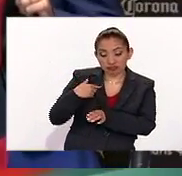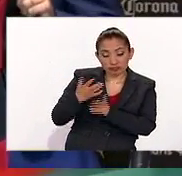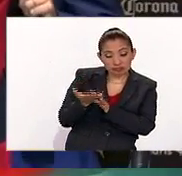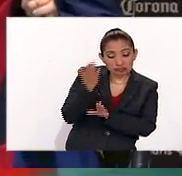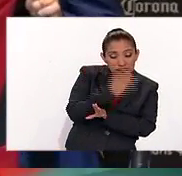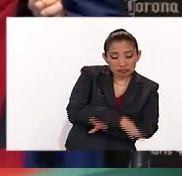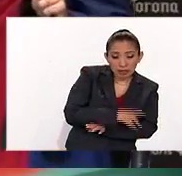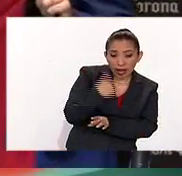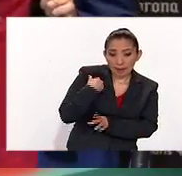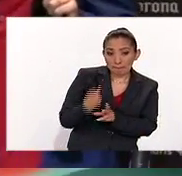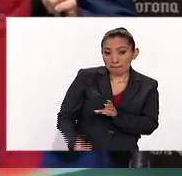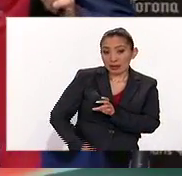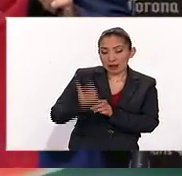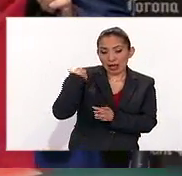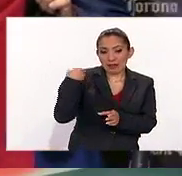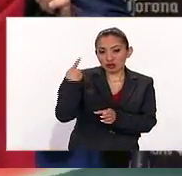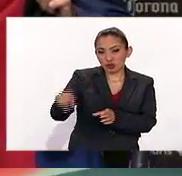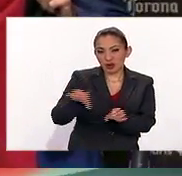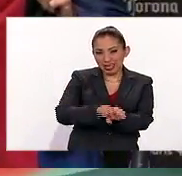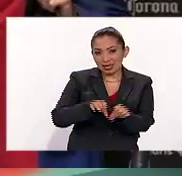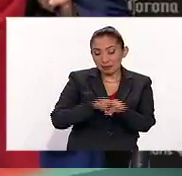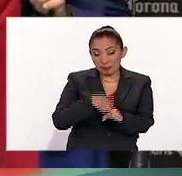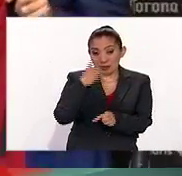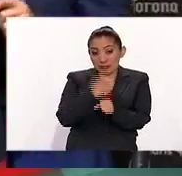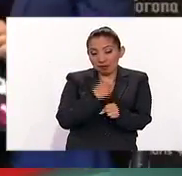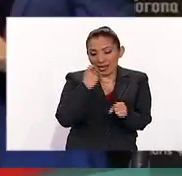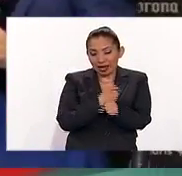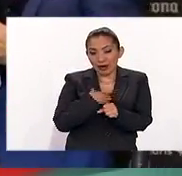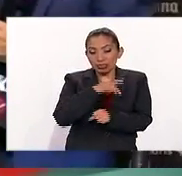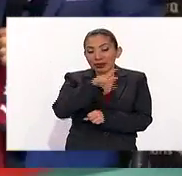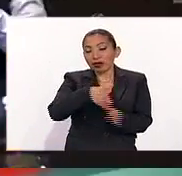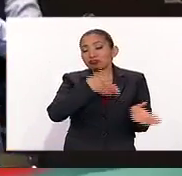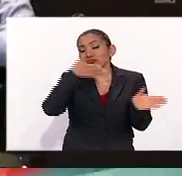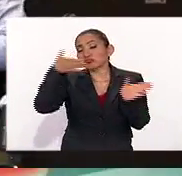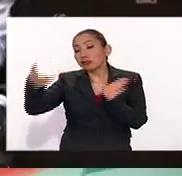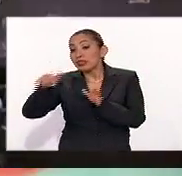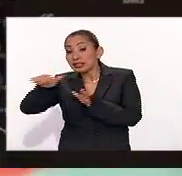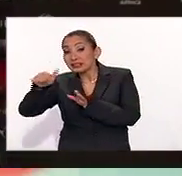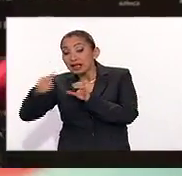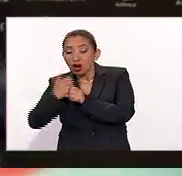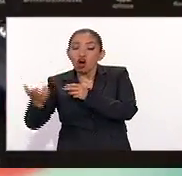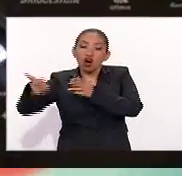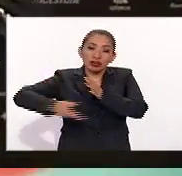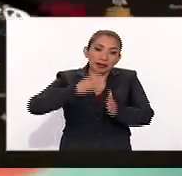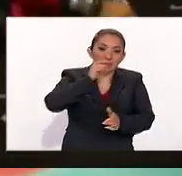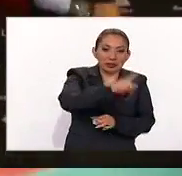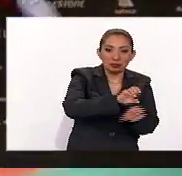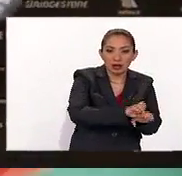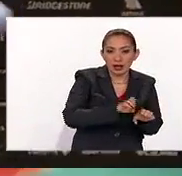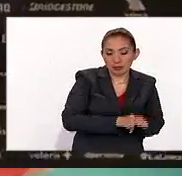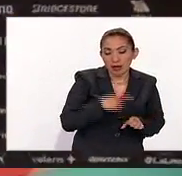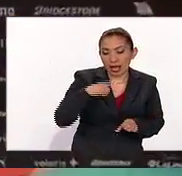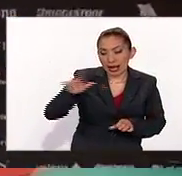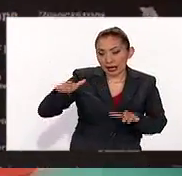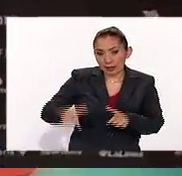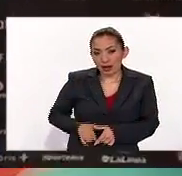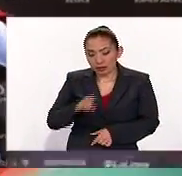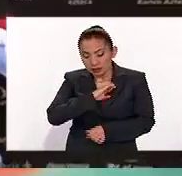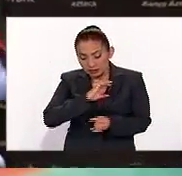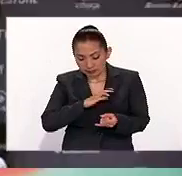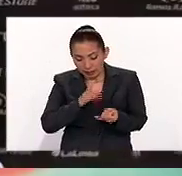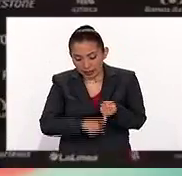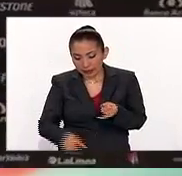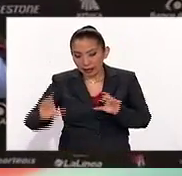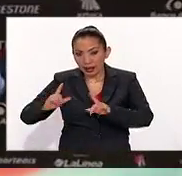al profesionalismo y de ahí pues regresa después de 16 años recordemos que ha sido campeón en España